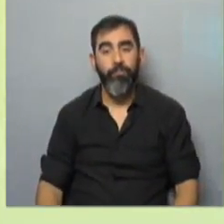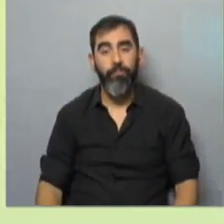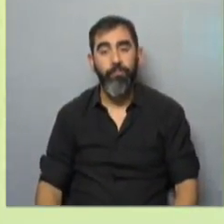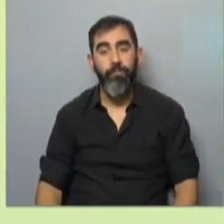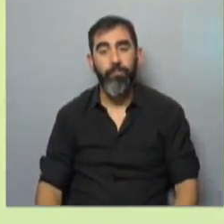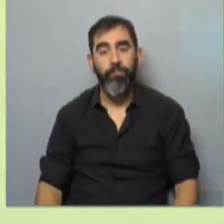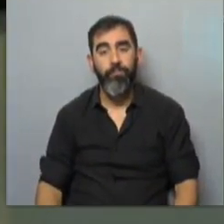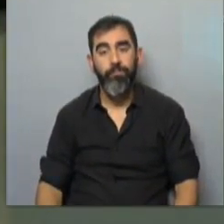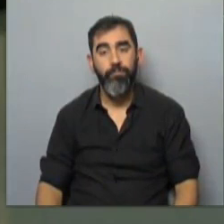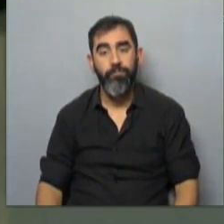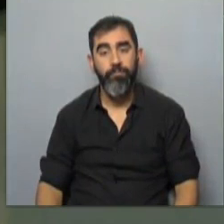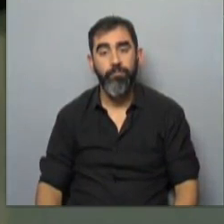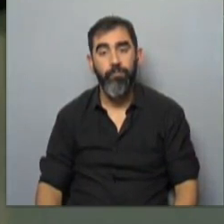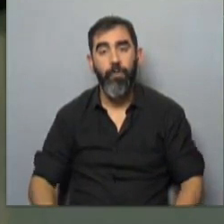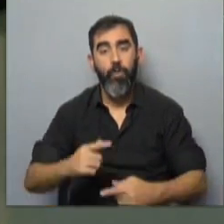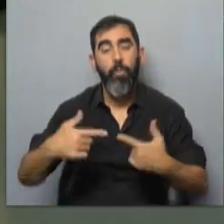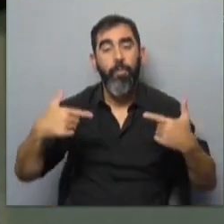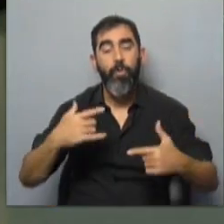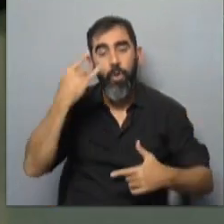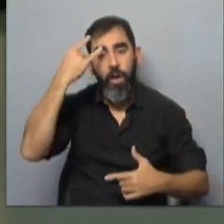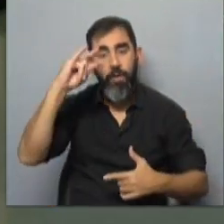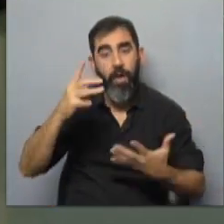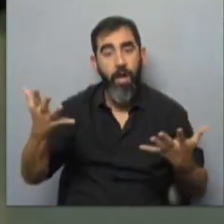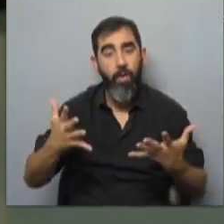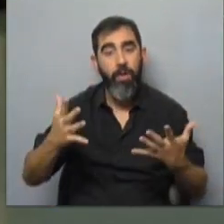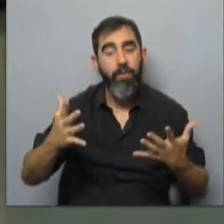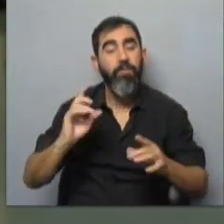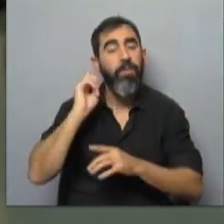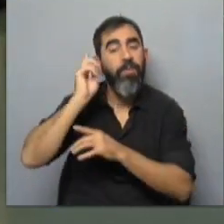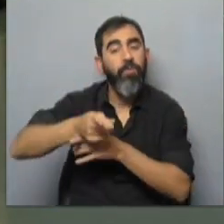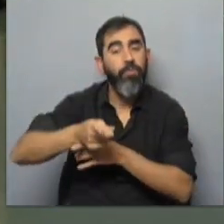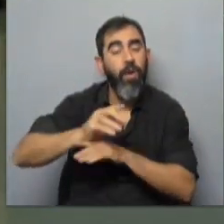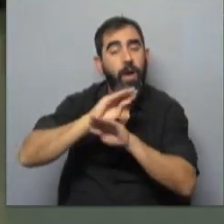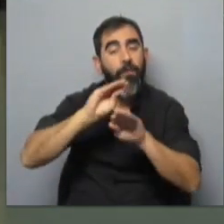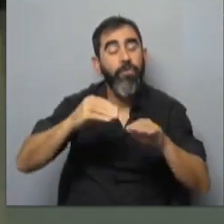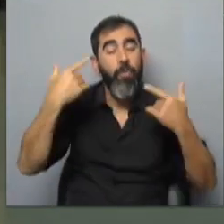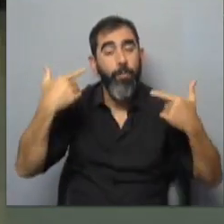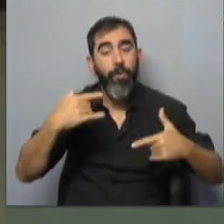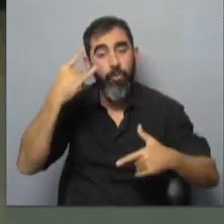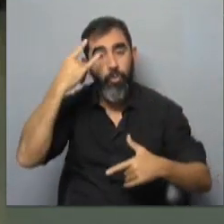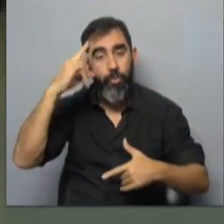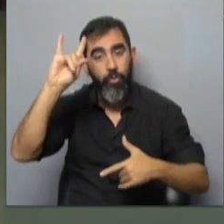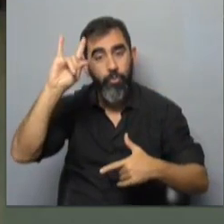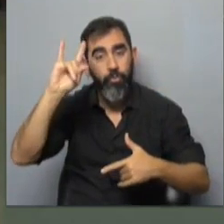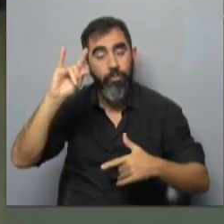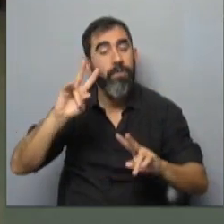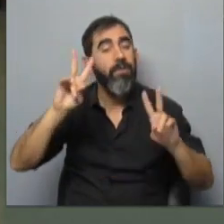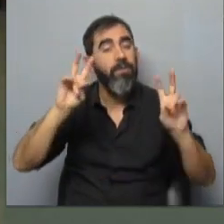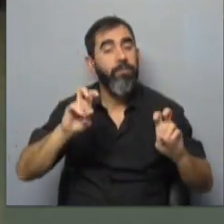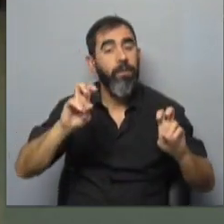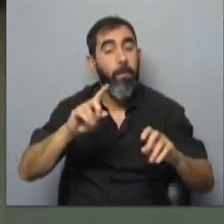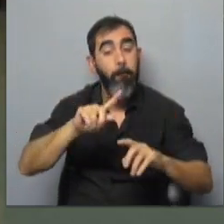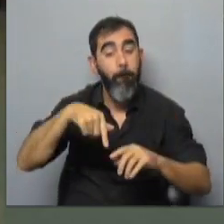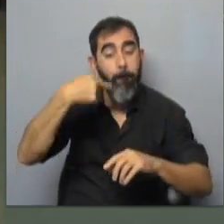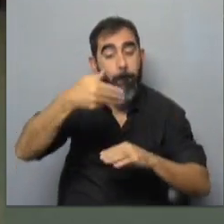Así es, Rosy. Seguimos de acá al Ministerio de Ganadería, Agricultura y Pesca. La resolución que se tomó, que anunció el ministro Fernando Matos, refiere a que desde